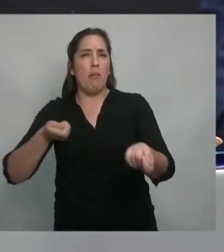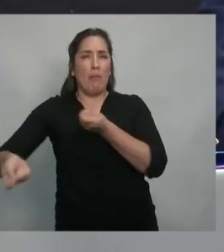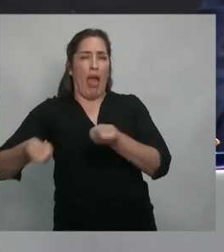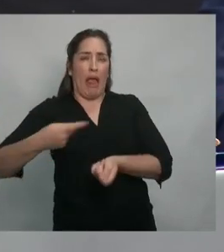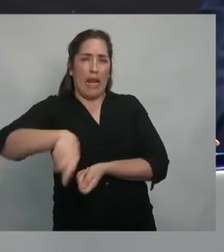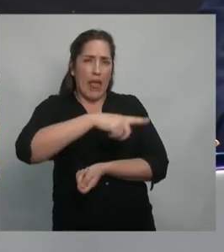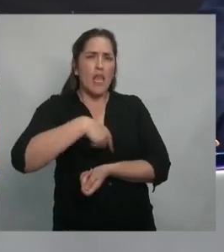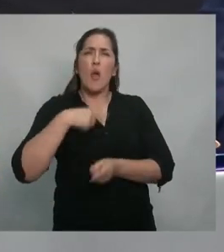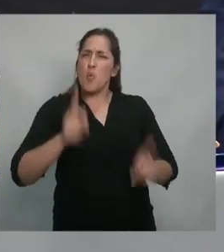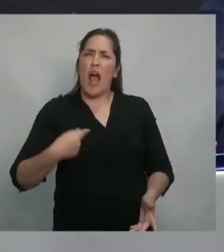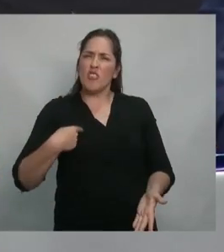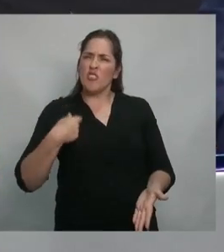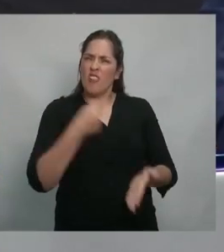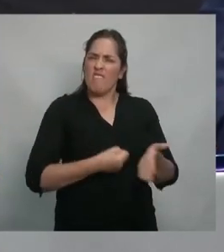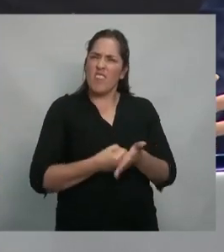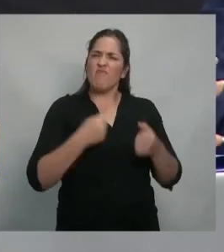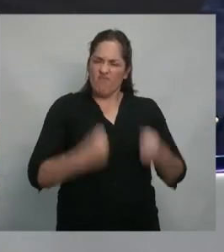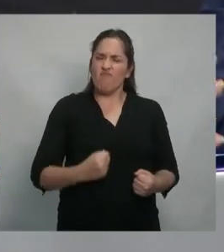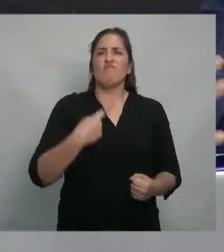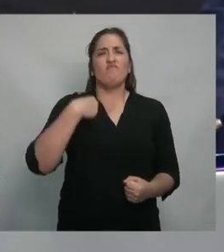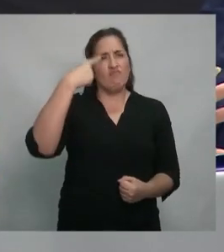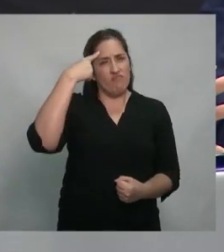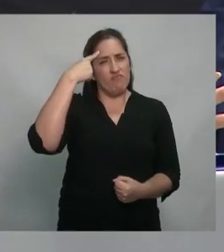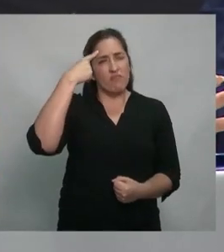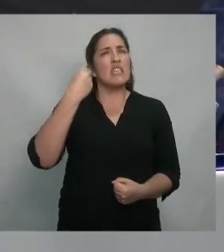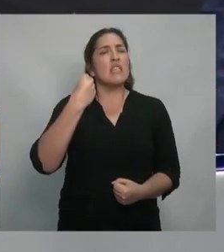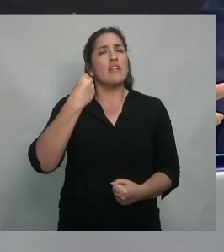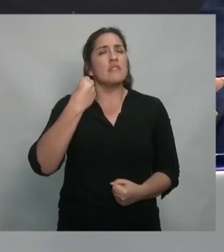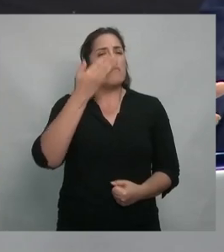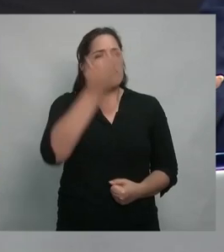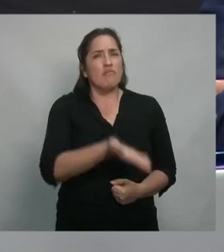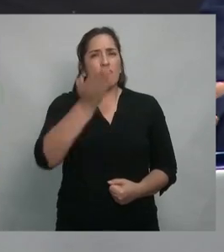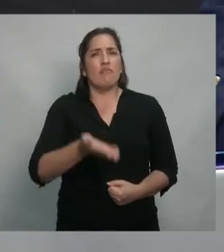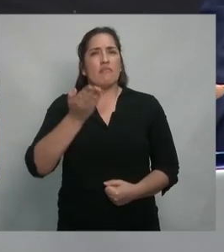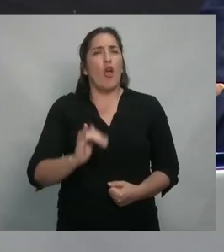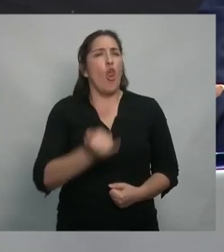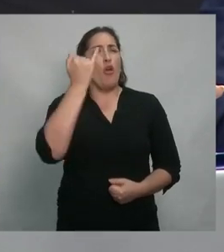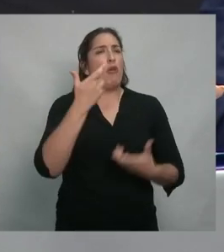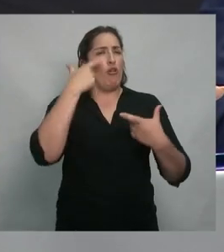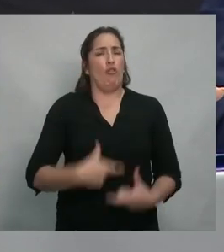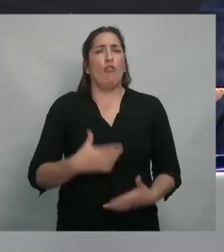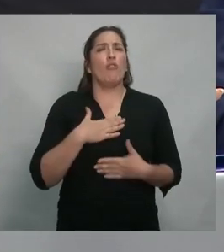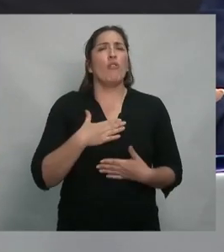fundamentalmente a lo mejor de la condición humana que es